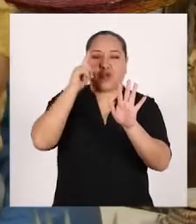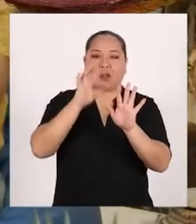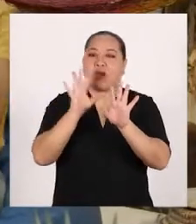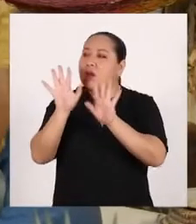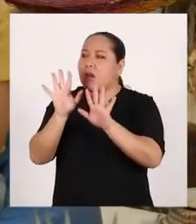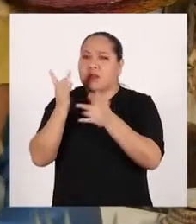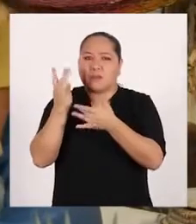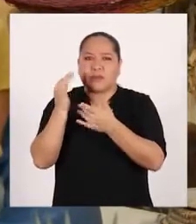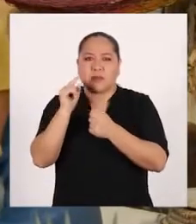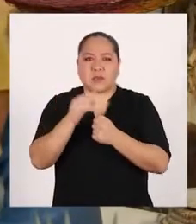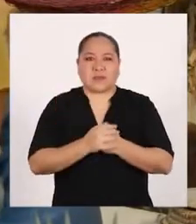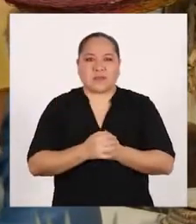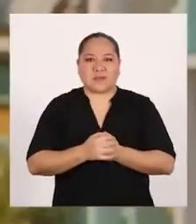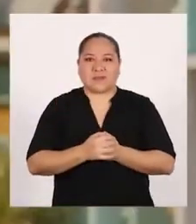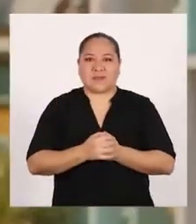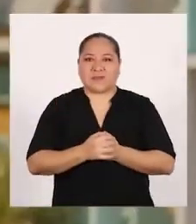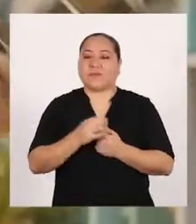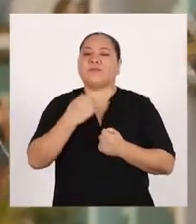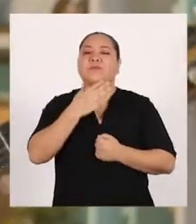¡Empiezo yo! ¡Espéren, espéren!